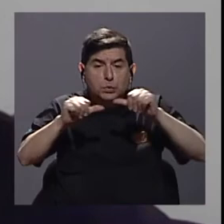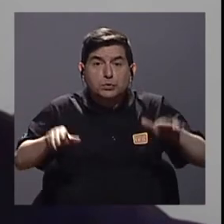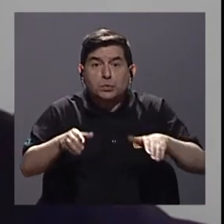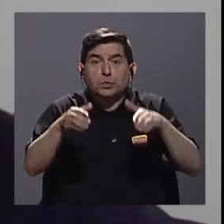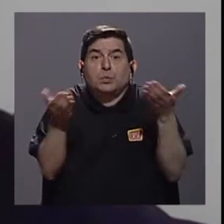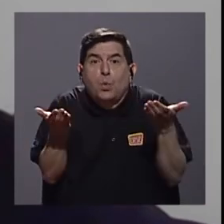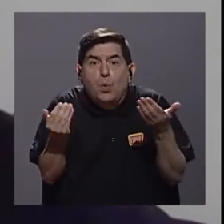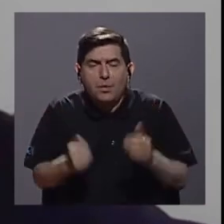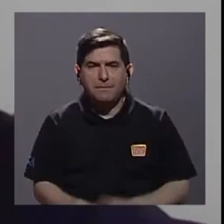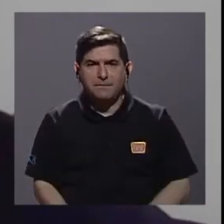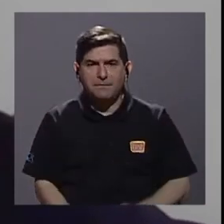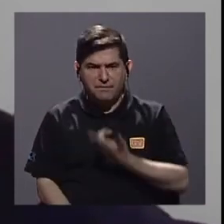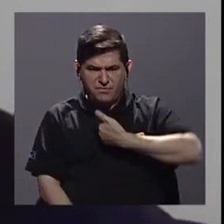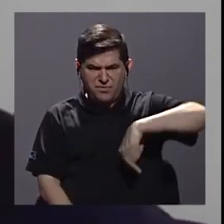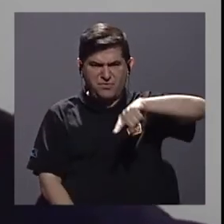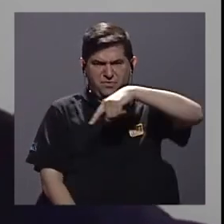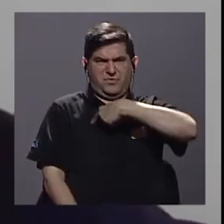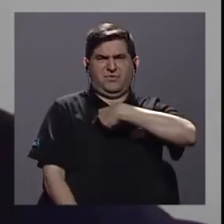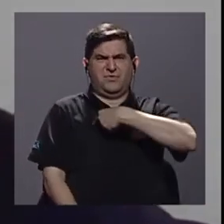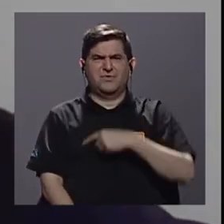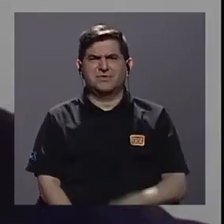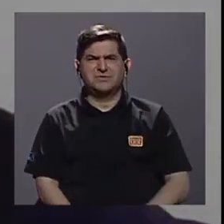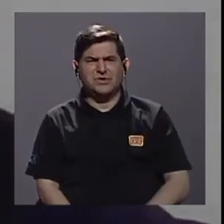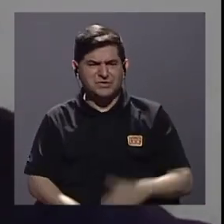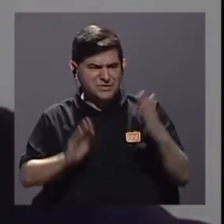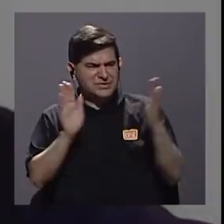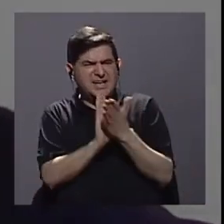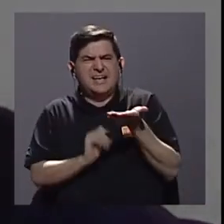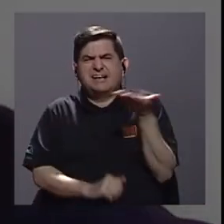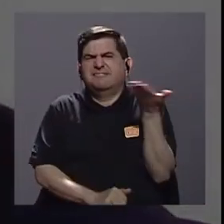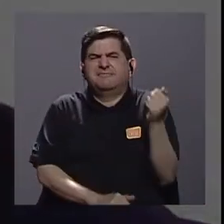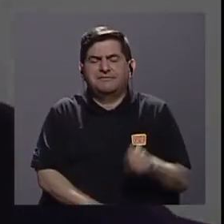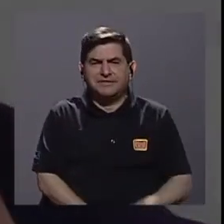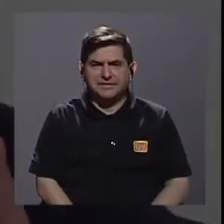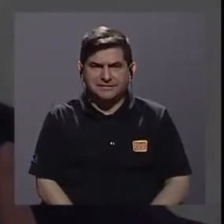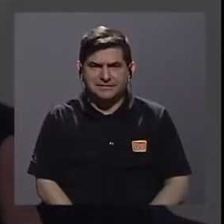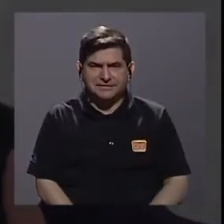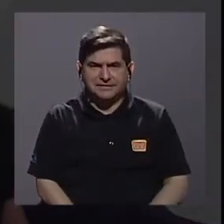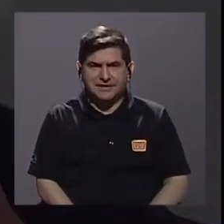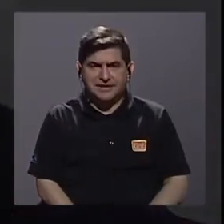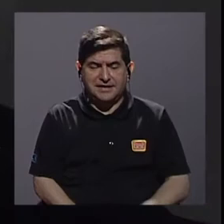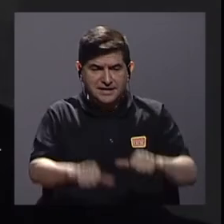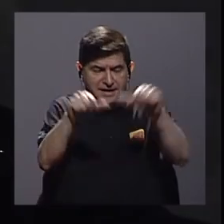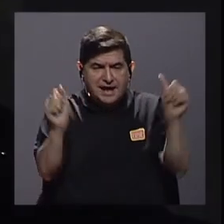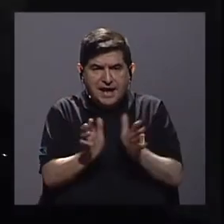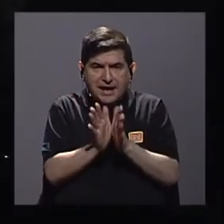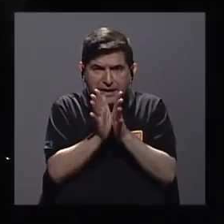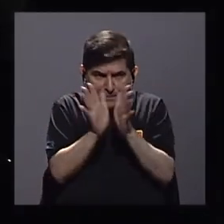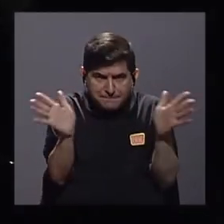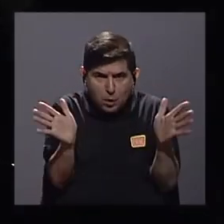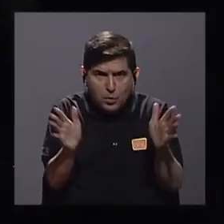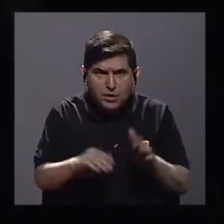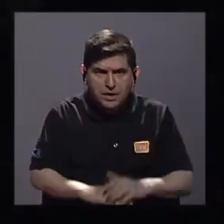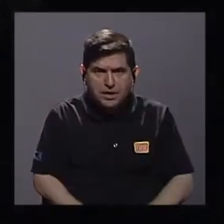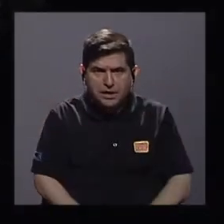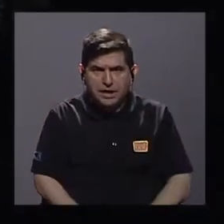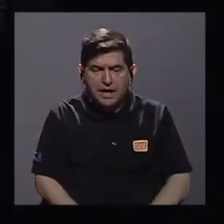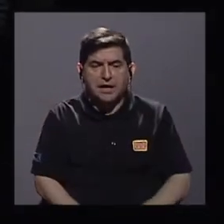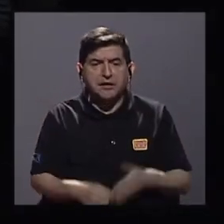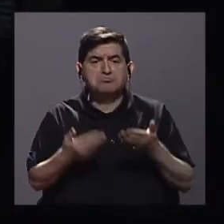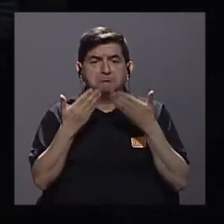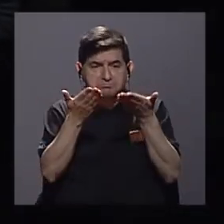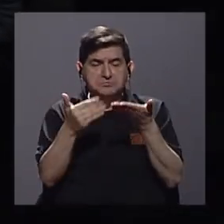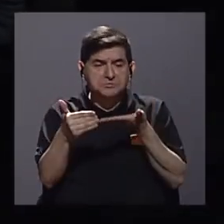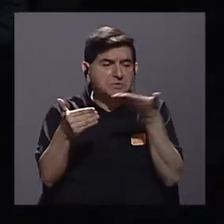¿A qué es lo que nos estamos enfrentando? Porque el sector público provee